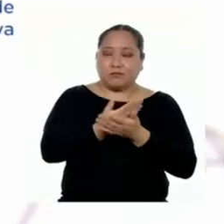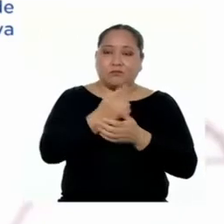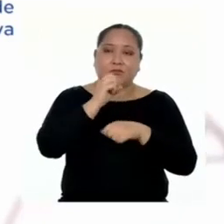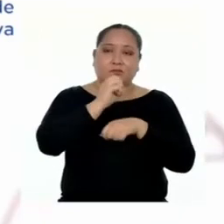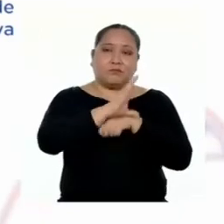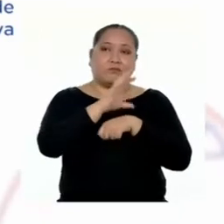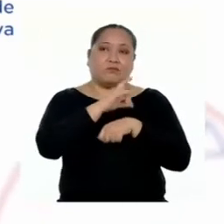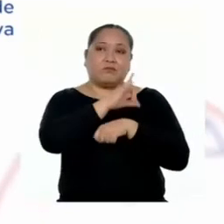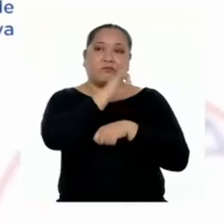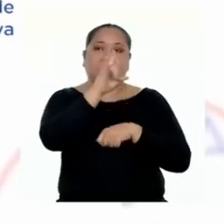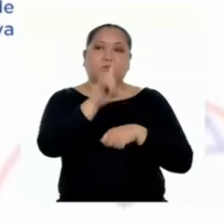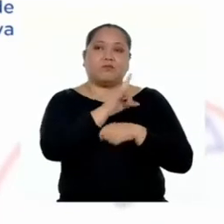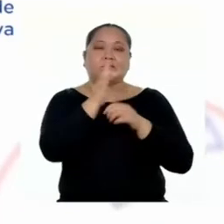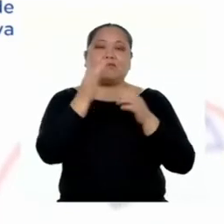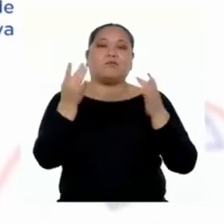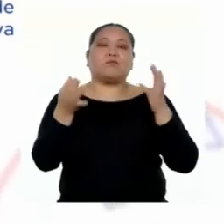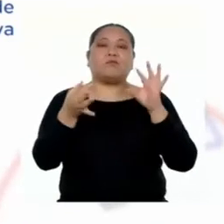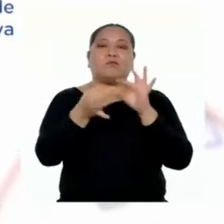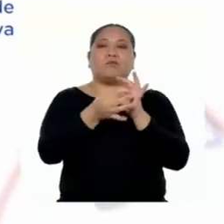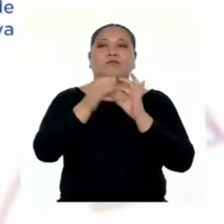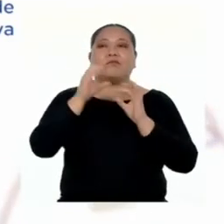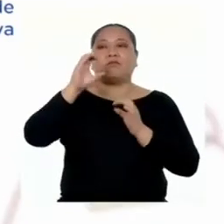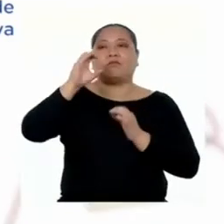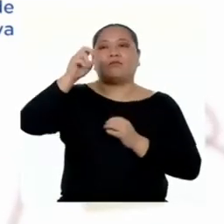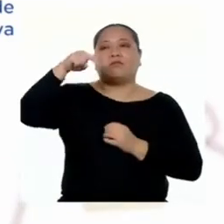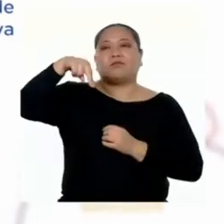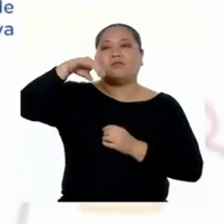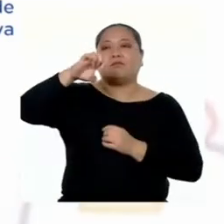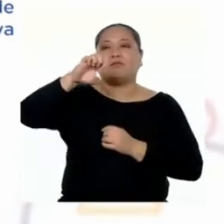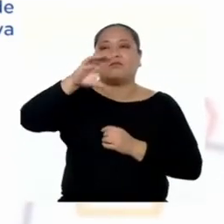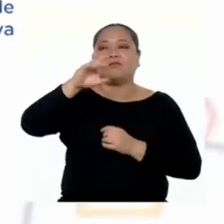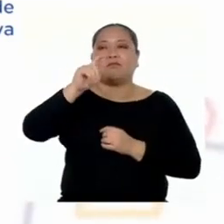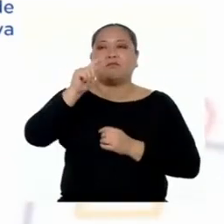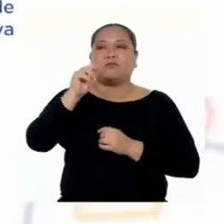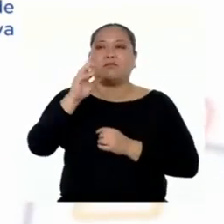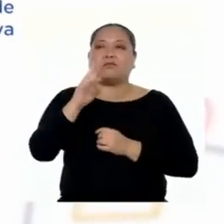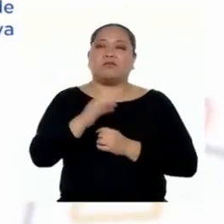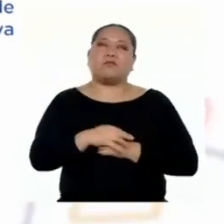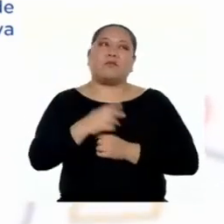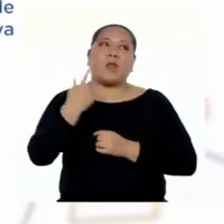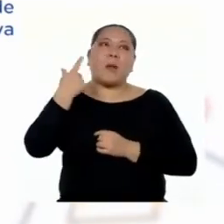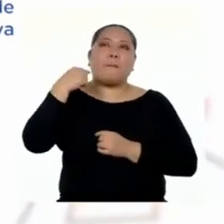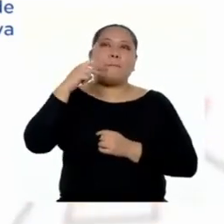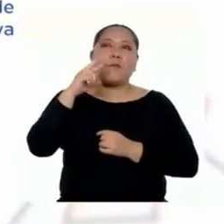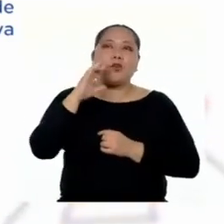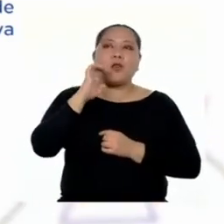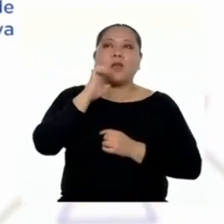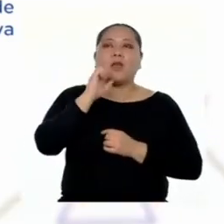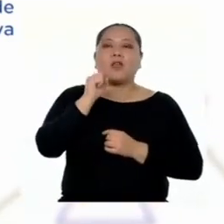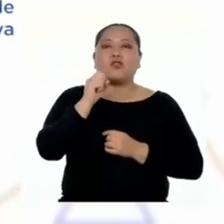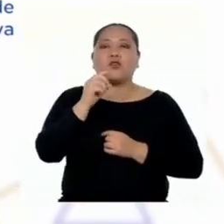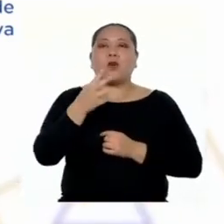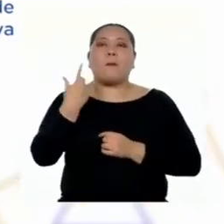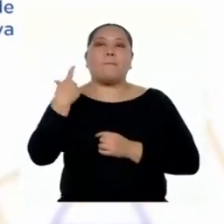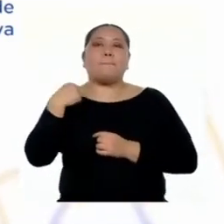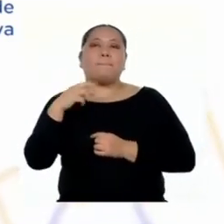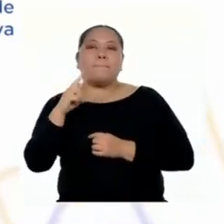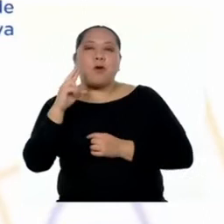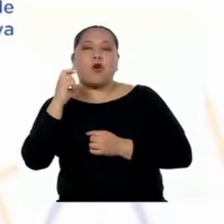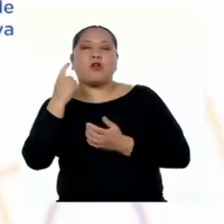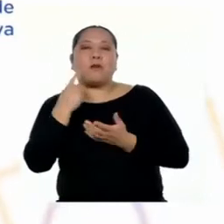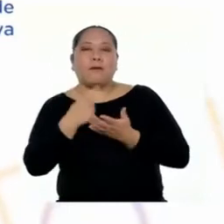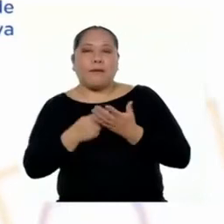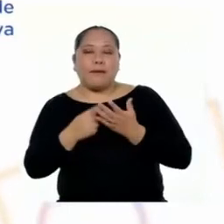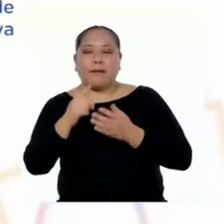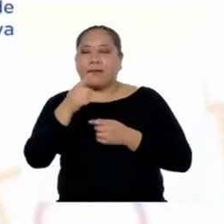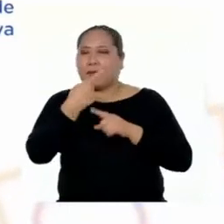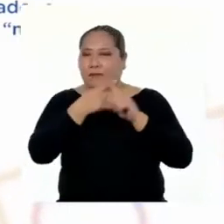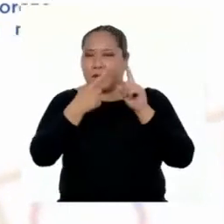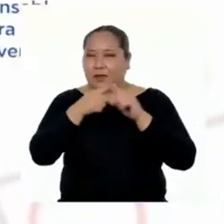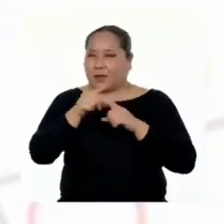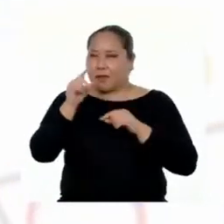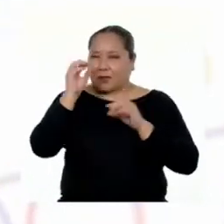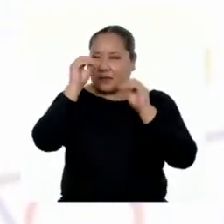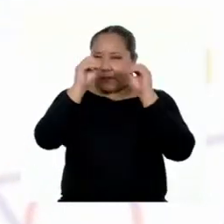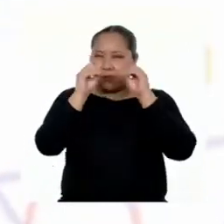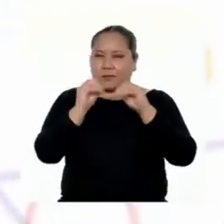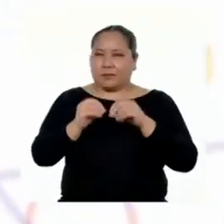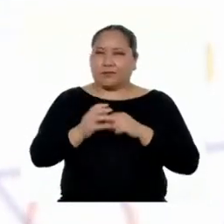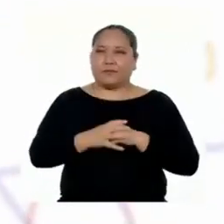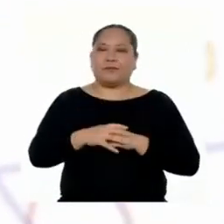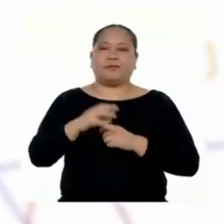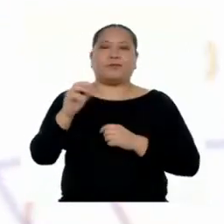recomiendo utilizar conectores como por eso o porque, entre otros. Vayamos con la siguiente pregunta.